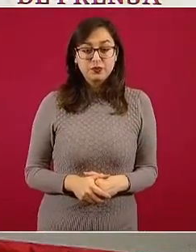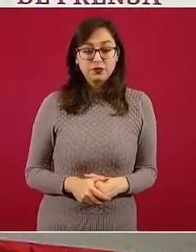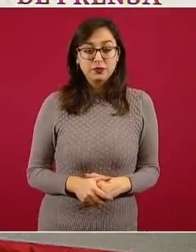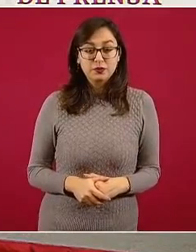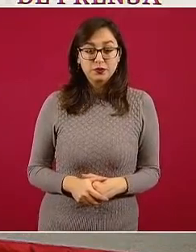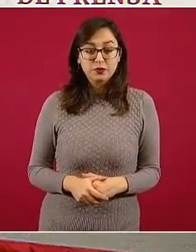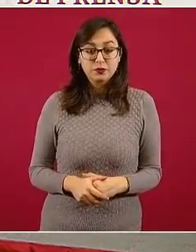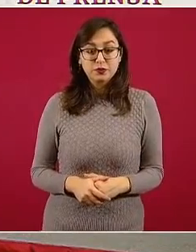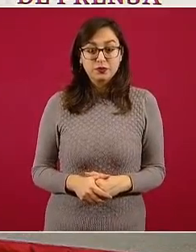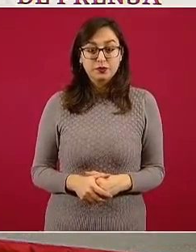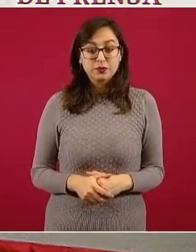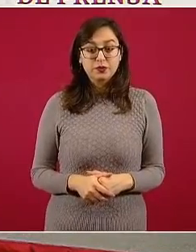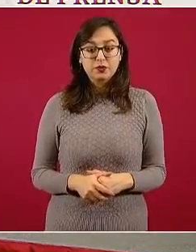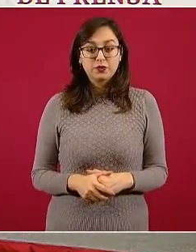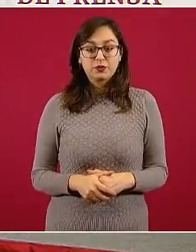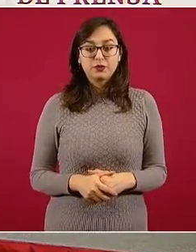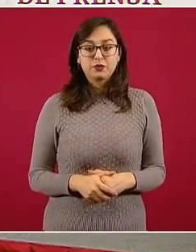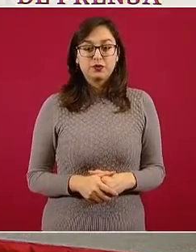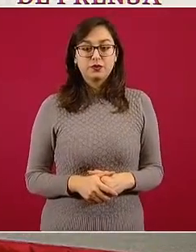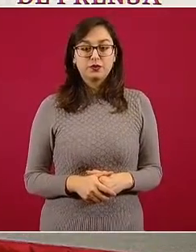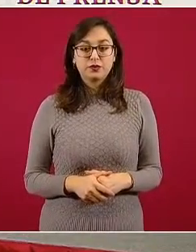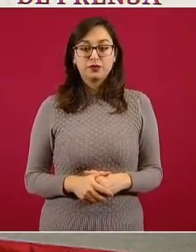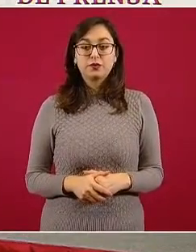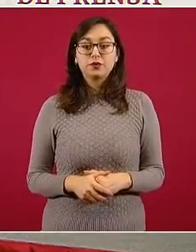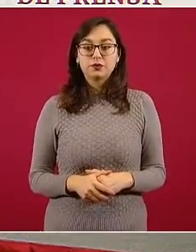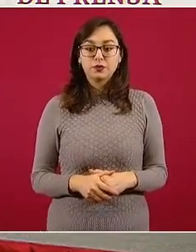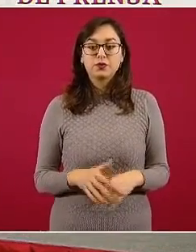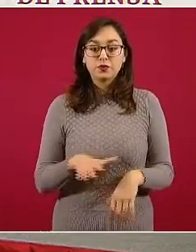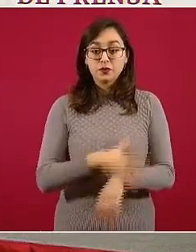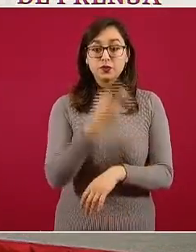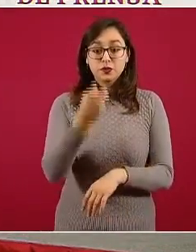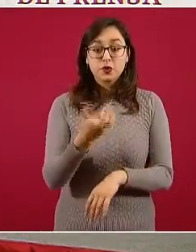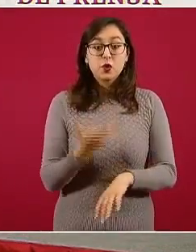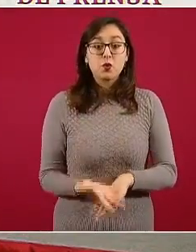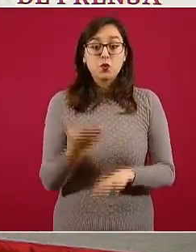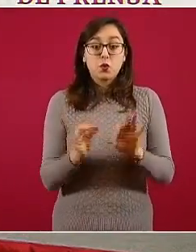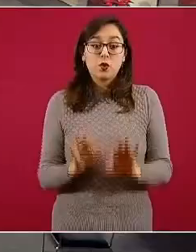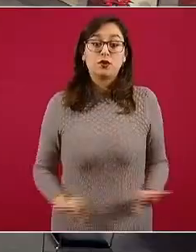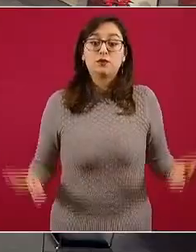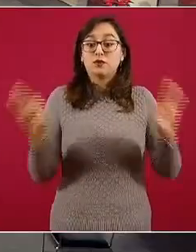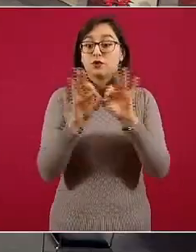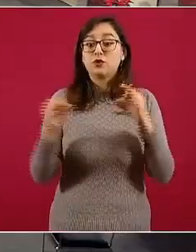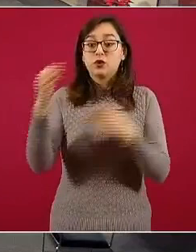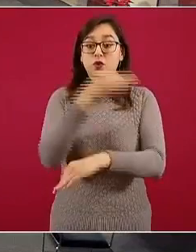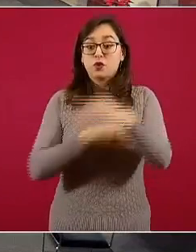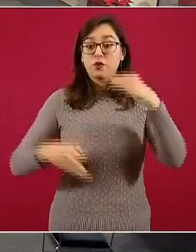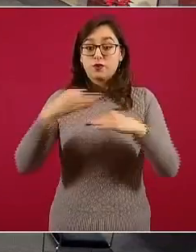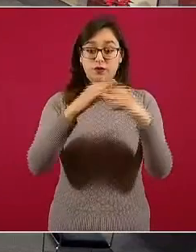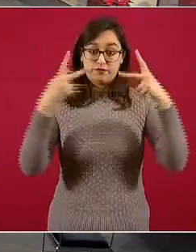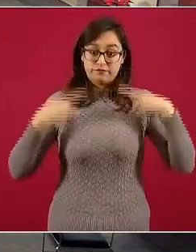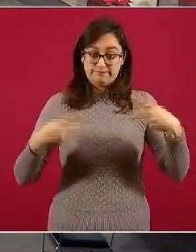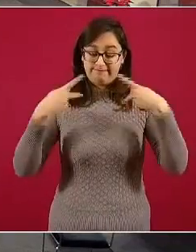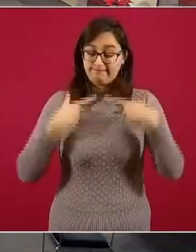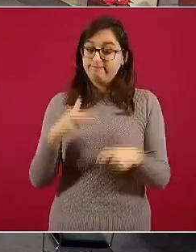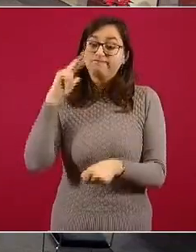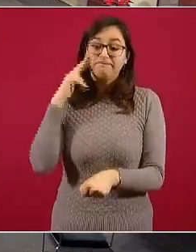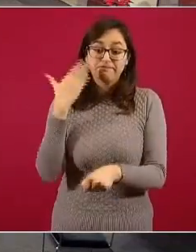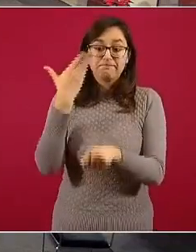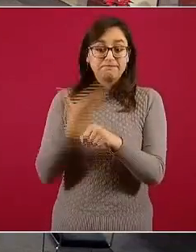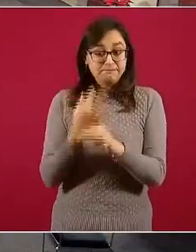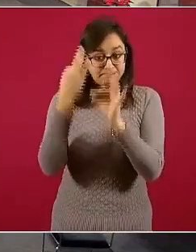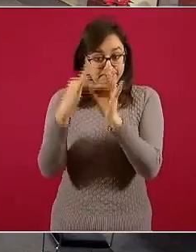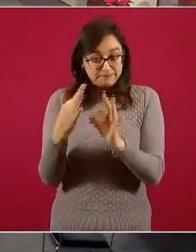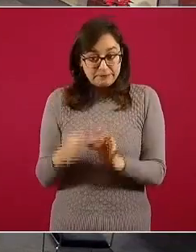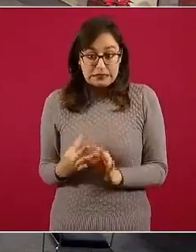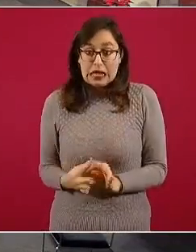Y bueno, y por eso la necesidad de la corresponsabilidad por parte de toda la población y mucho más en